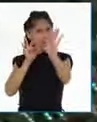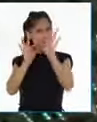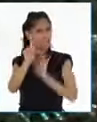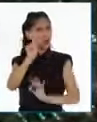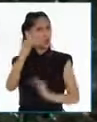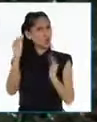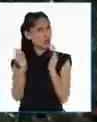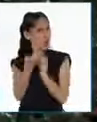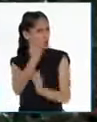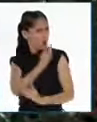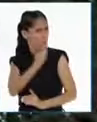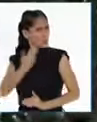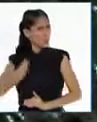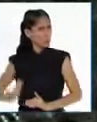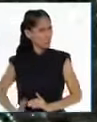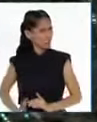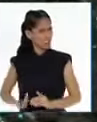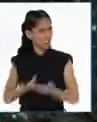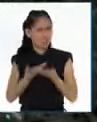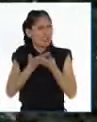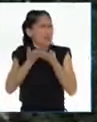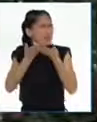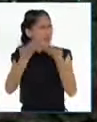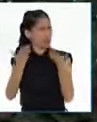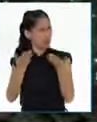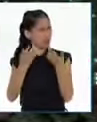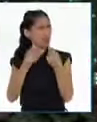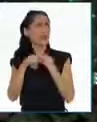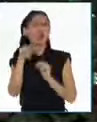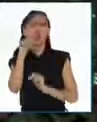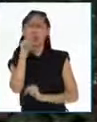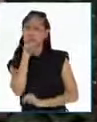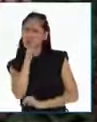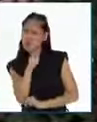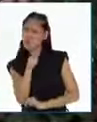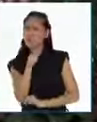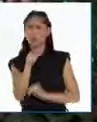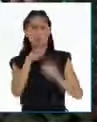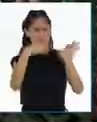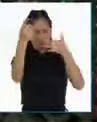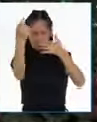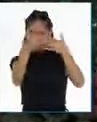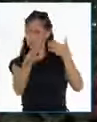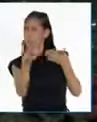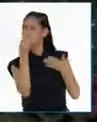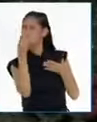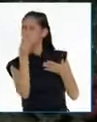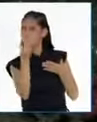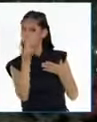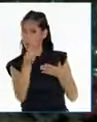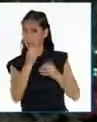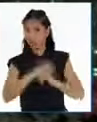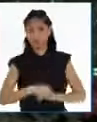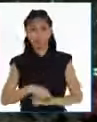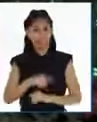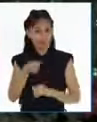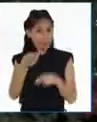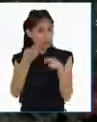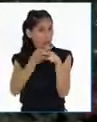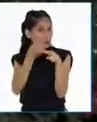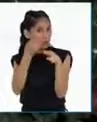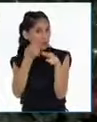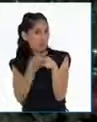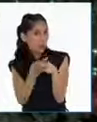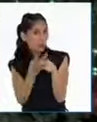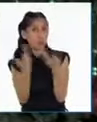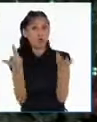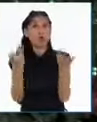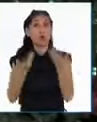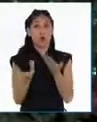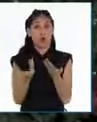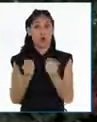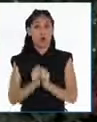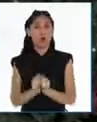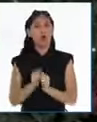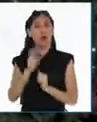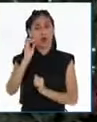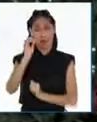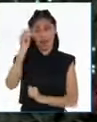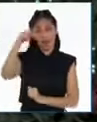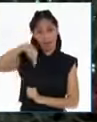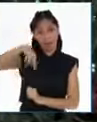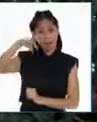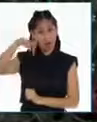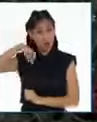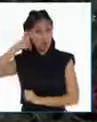En unos instantes serán ubicados en la Oficina Nacional de Procesos Electorales, mejor conocida como la OMP.